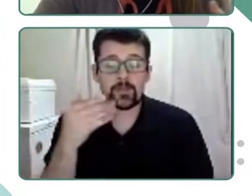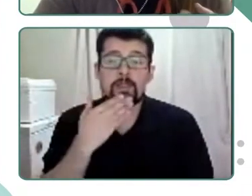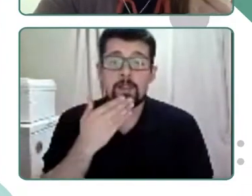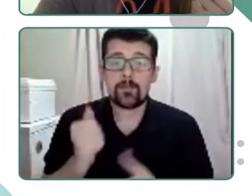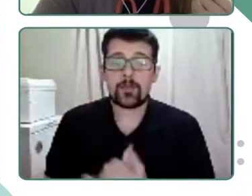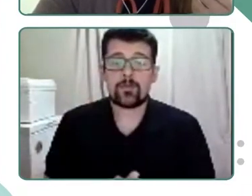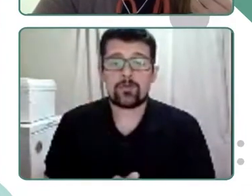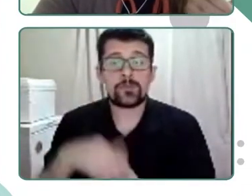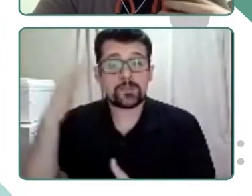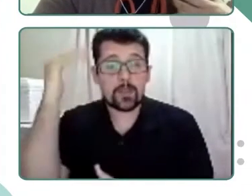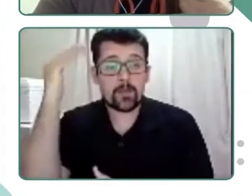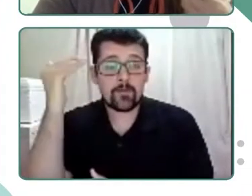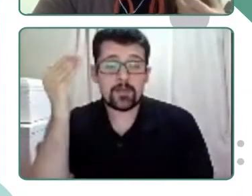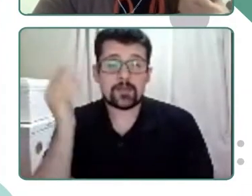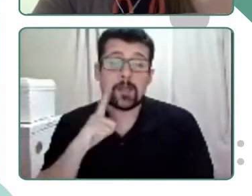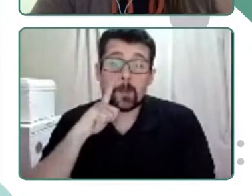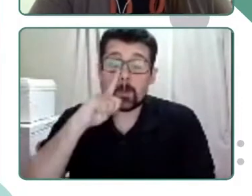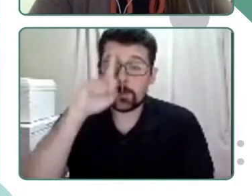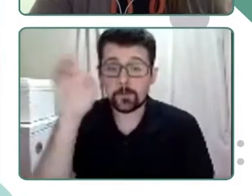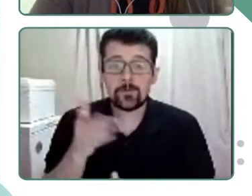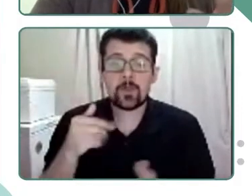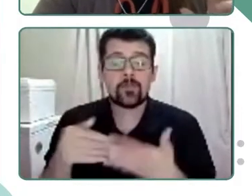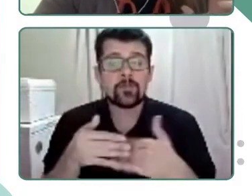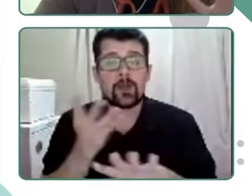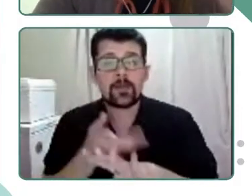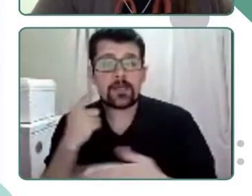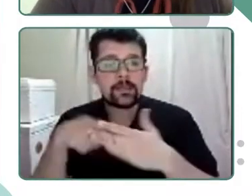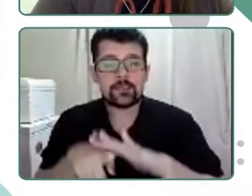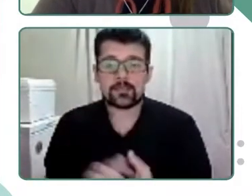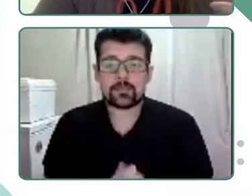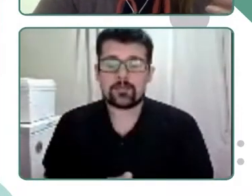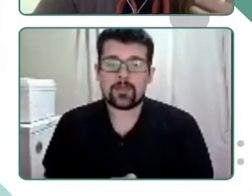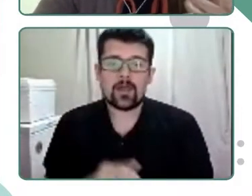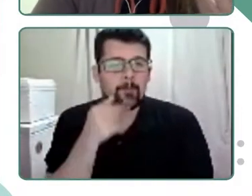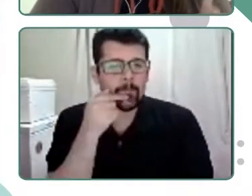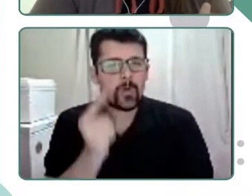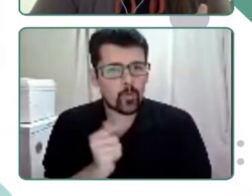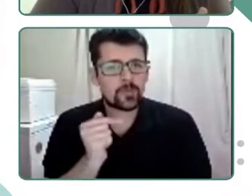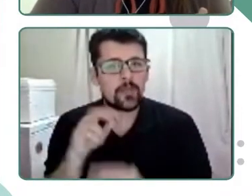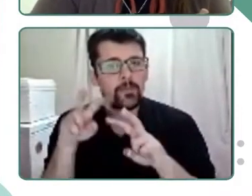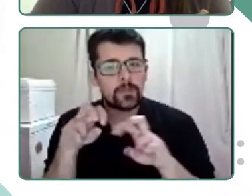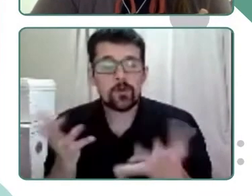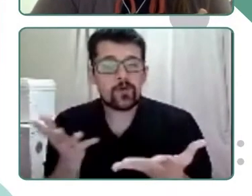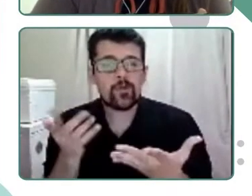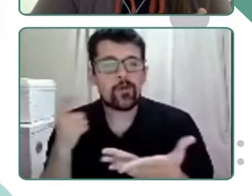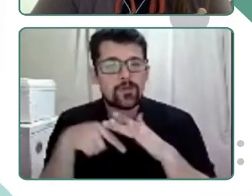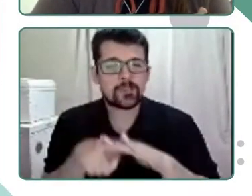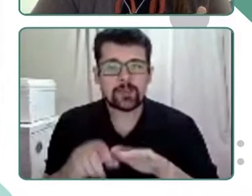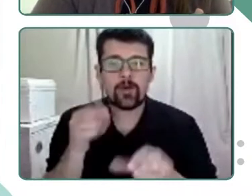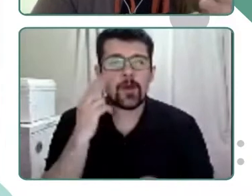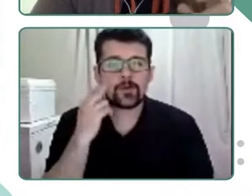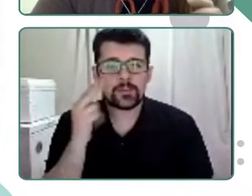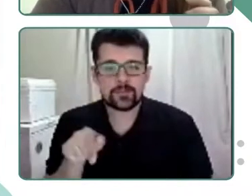tradicionales a los que queremos acceder. Entonces la gran pregunta de investigación ahí es, bueno, ¿y cómo accedemos a ese